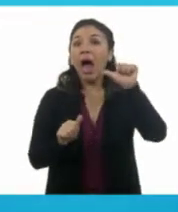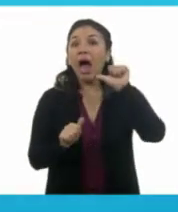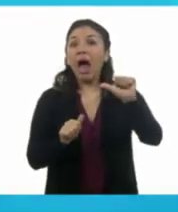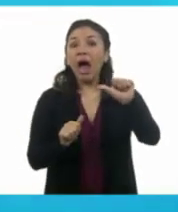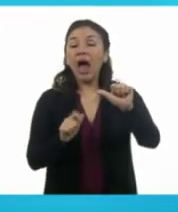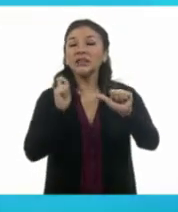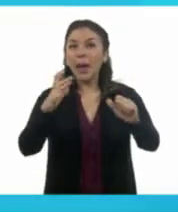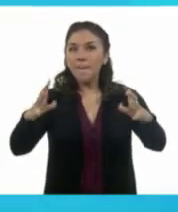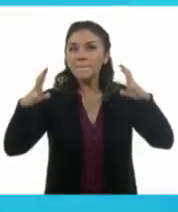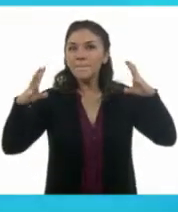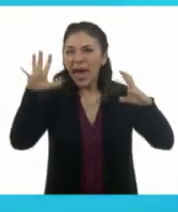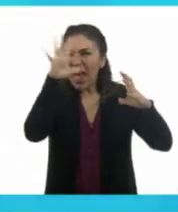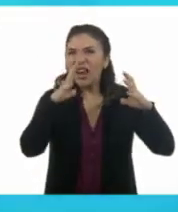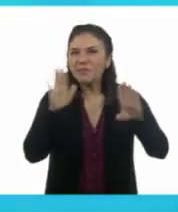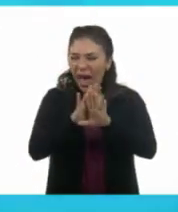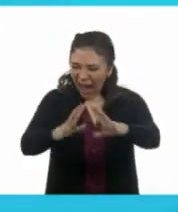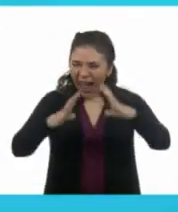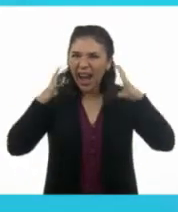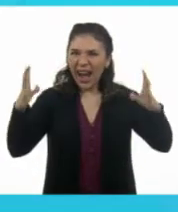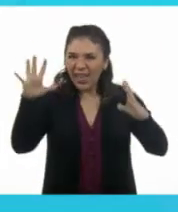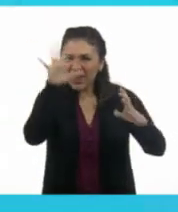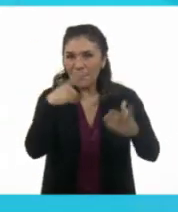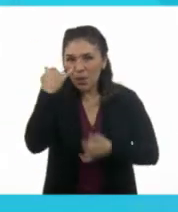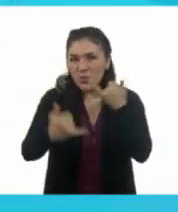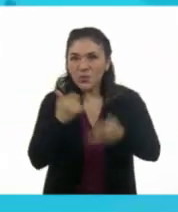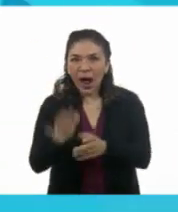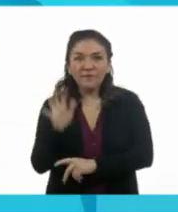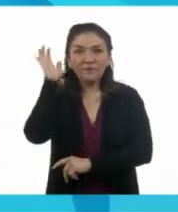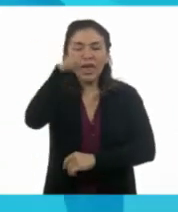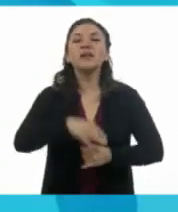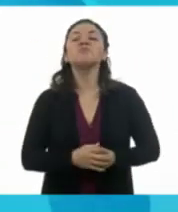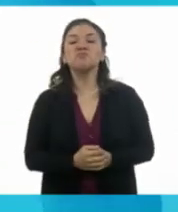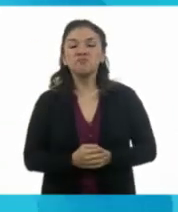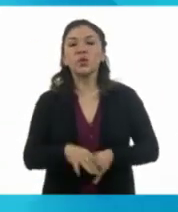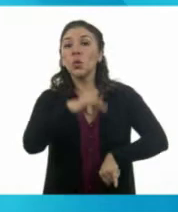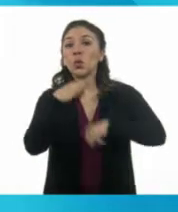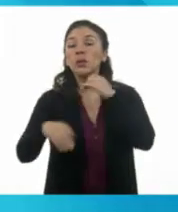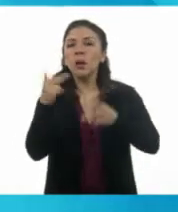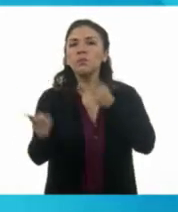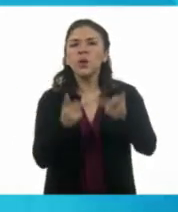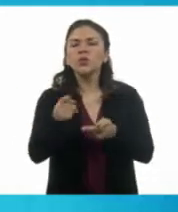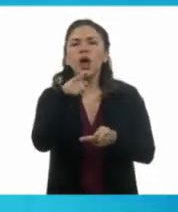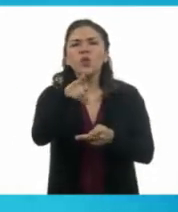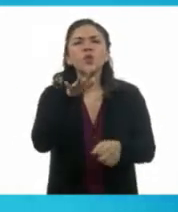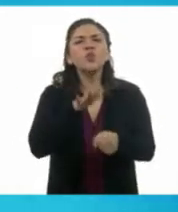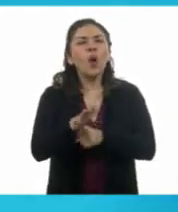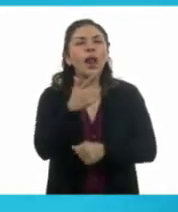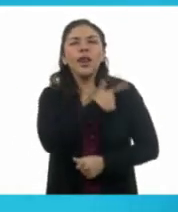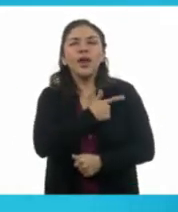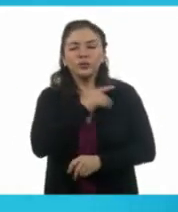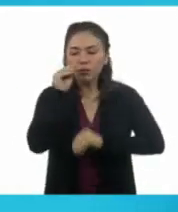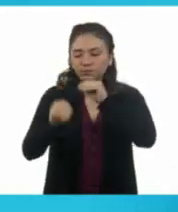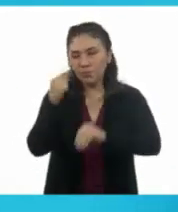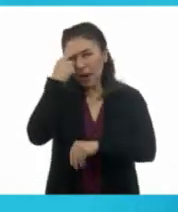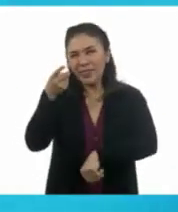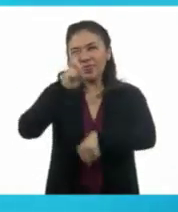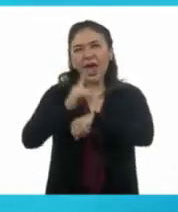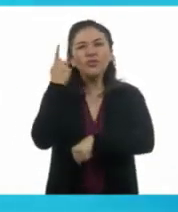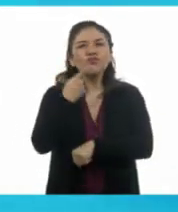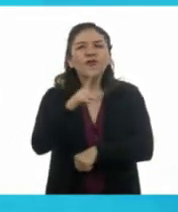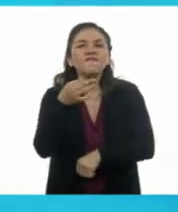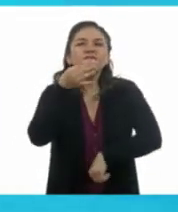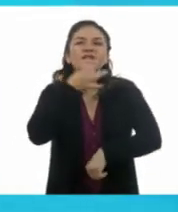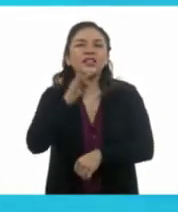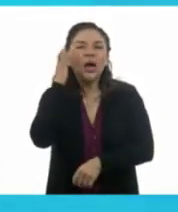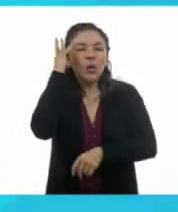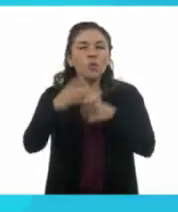A, una pelota grande. La última pregunta, ¿Cuál sería un detalle para organizar tu cumpleaños?